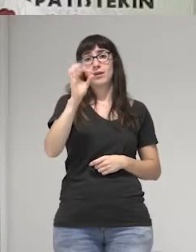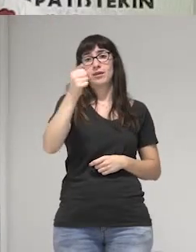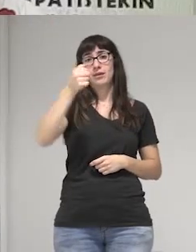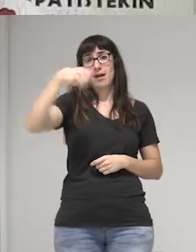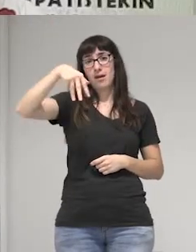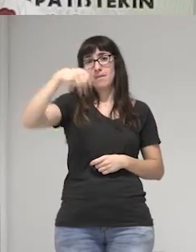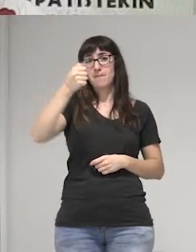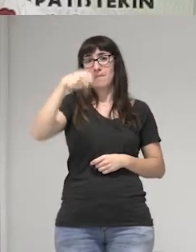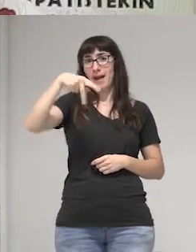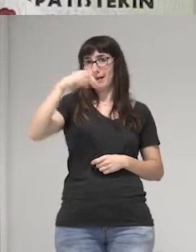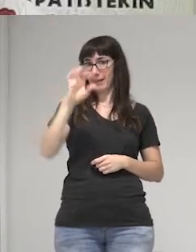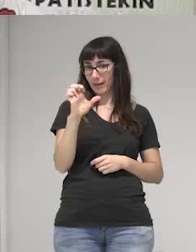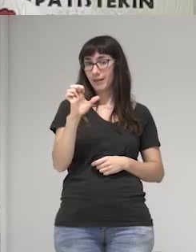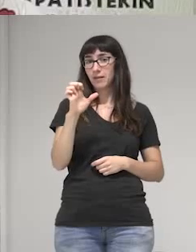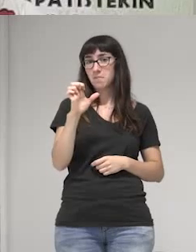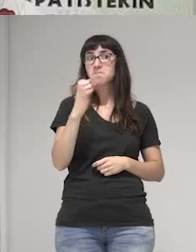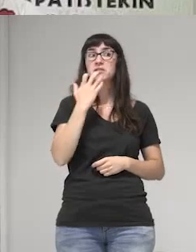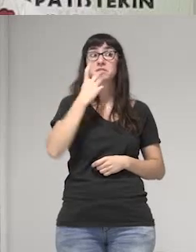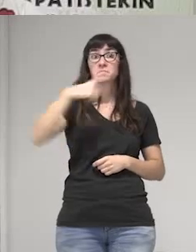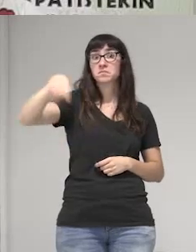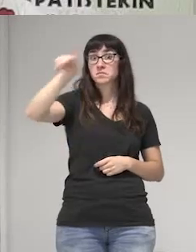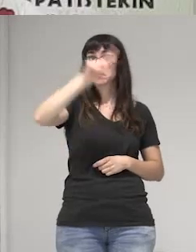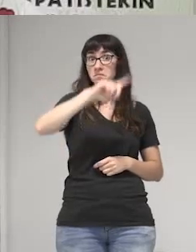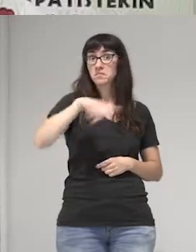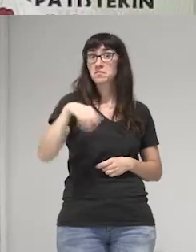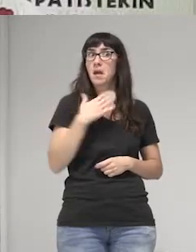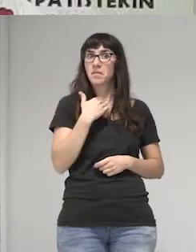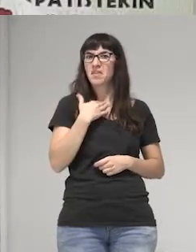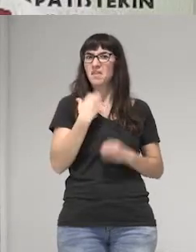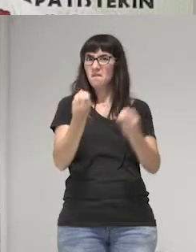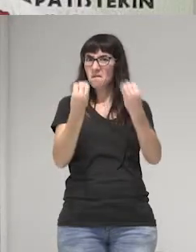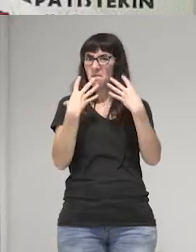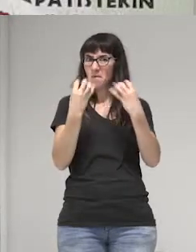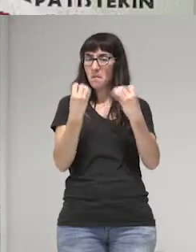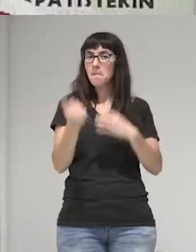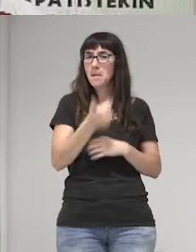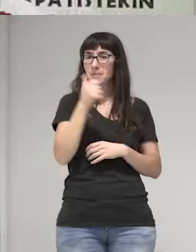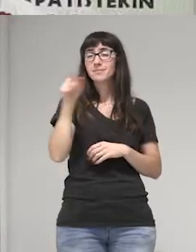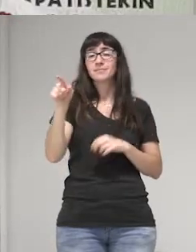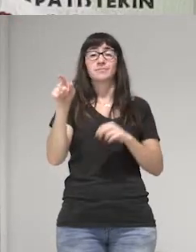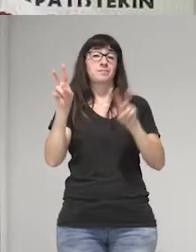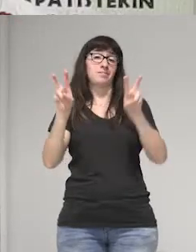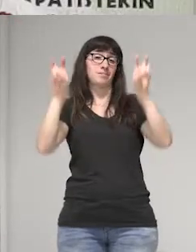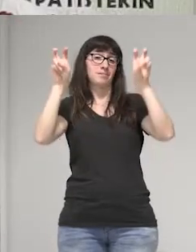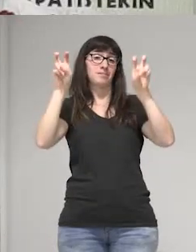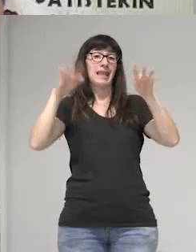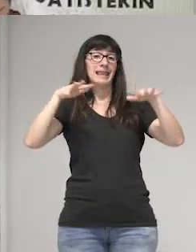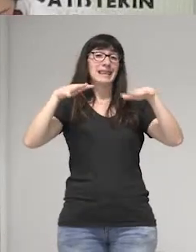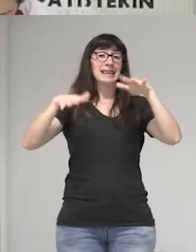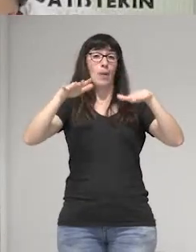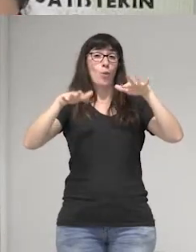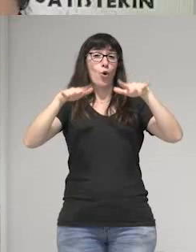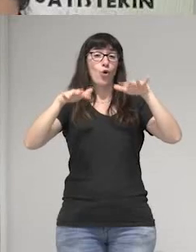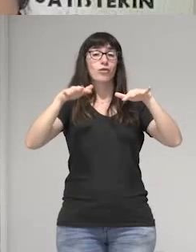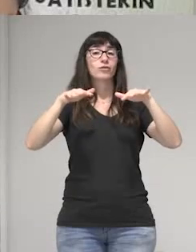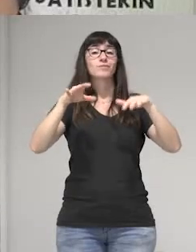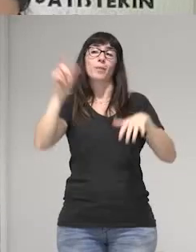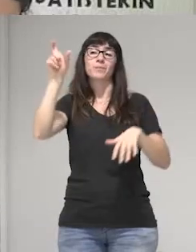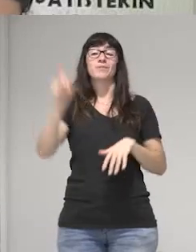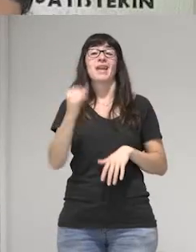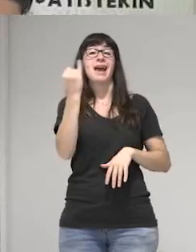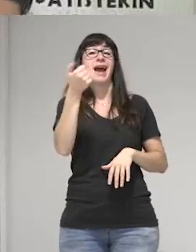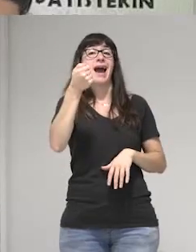sería bueno que la bueno si quieren tener un poco más información Temblores es una película Jairo Bustamante es una persona